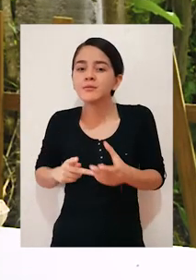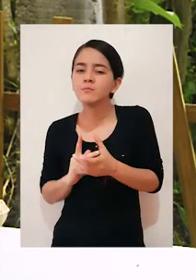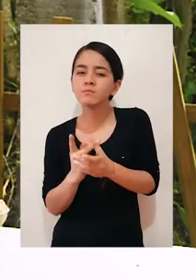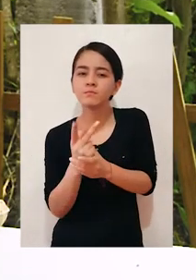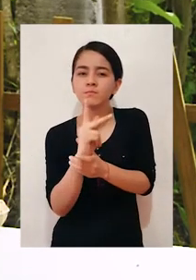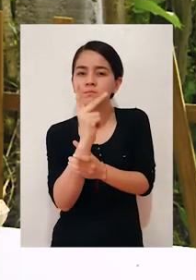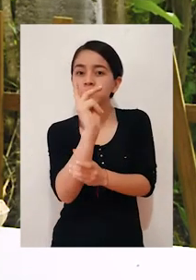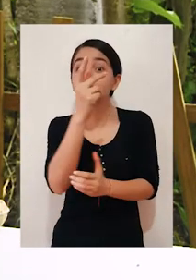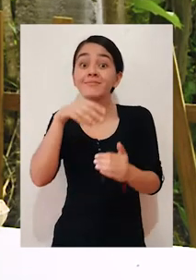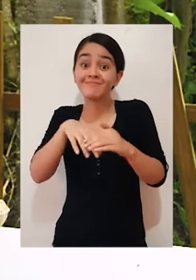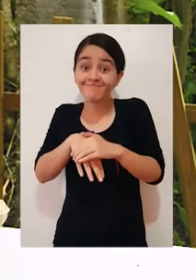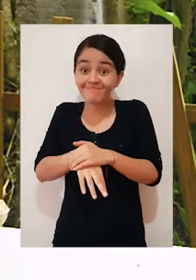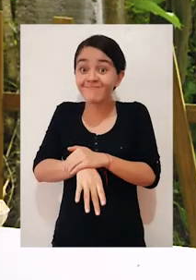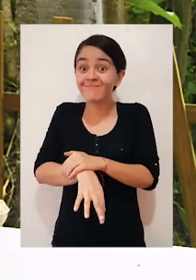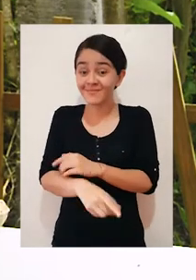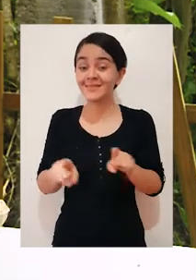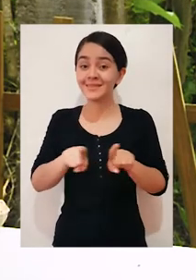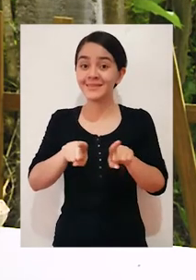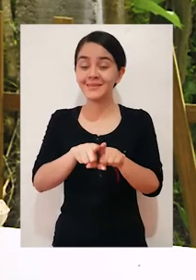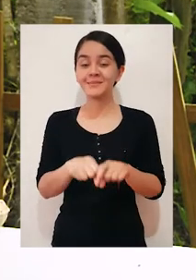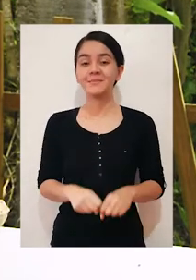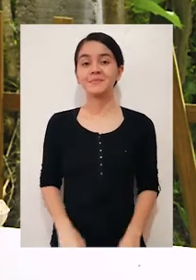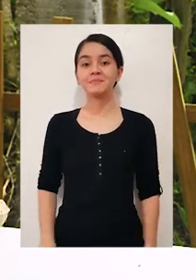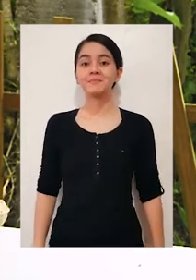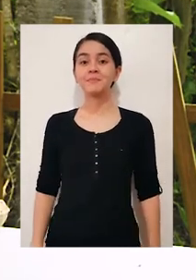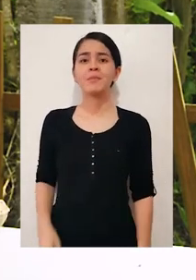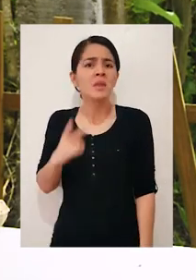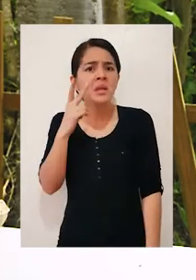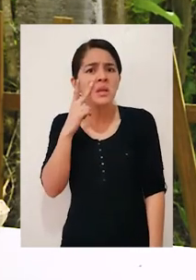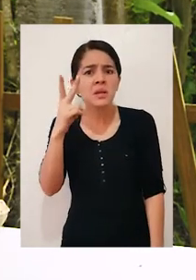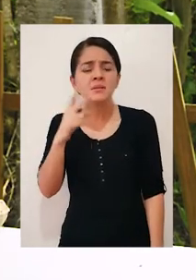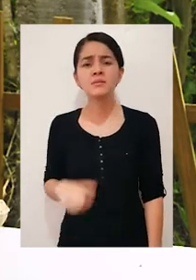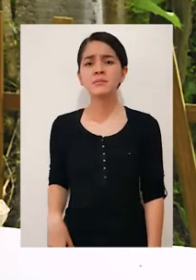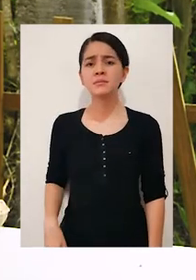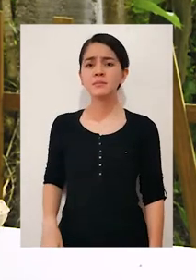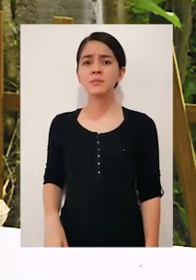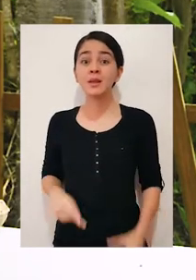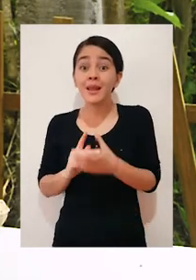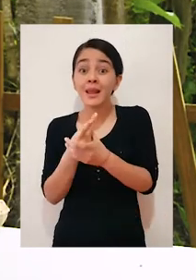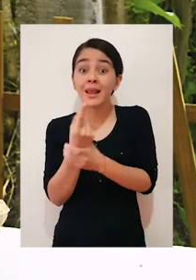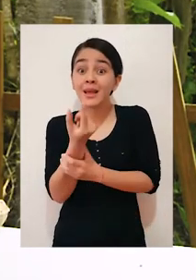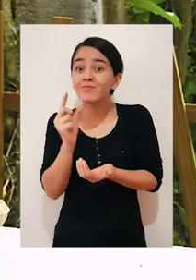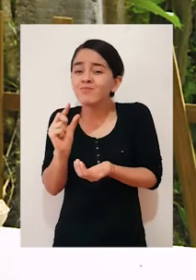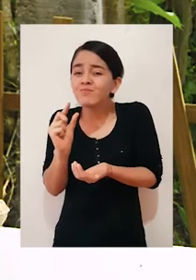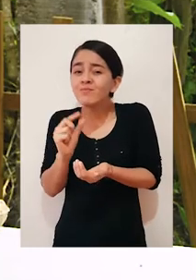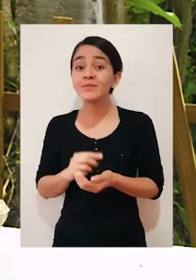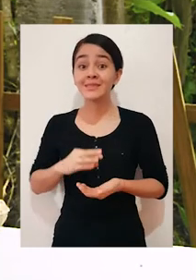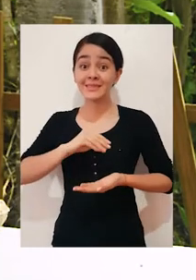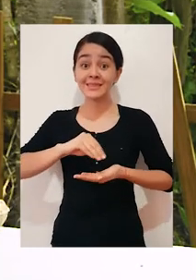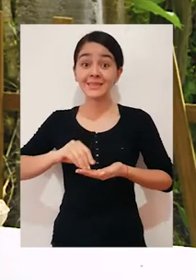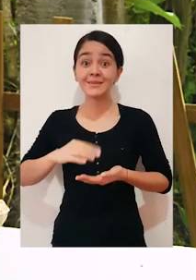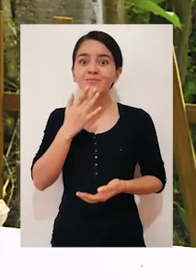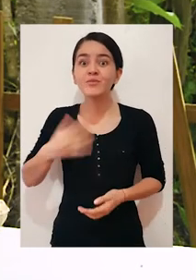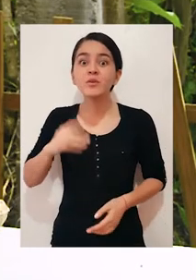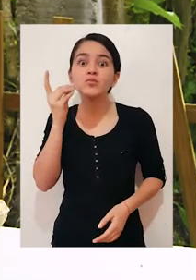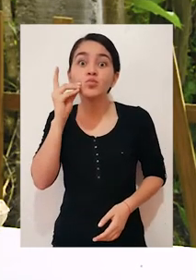que pueda tener más espacio para sus raíces. Y si se fijan, estas pequeñas que están acá son la semilla del chile